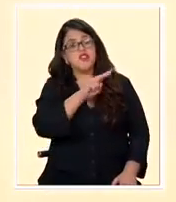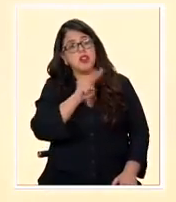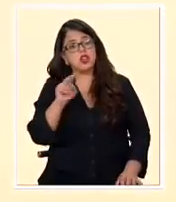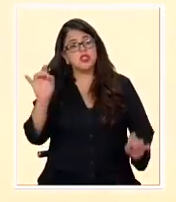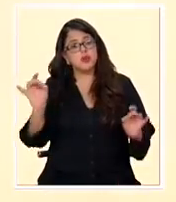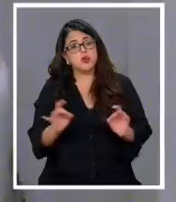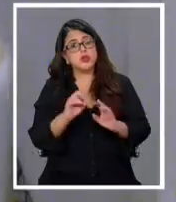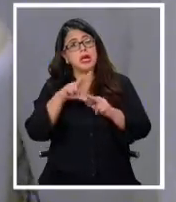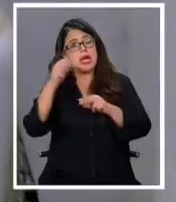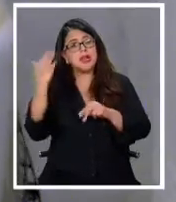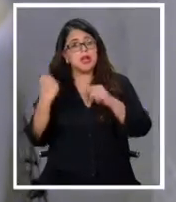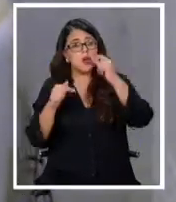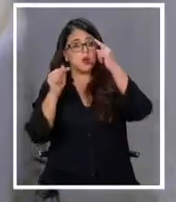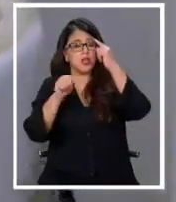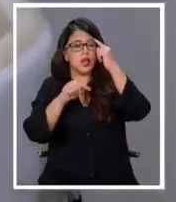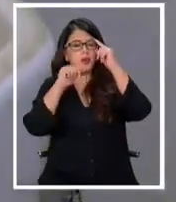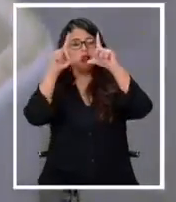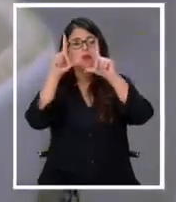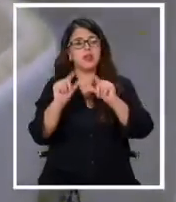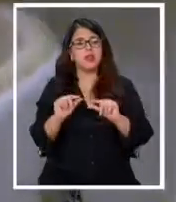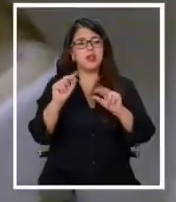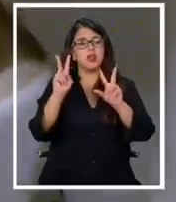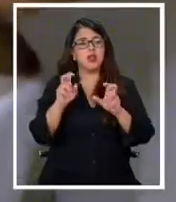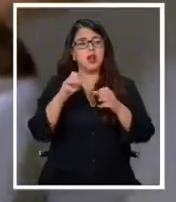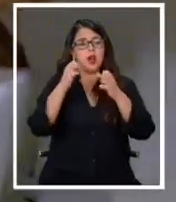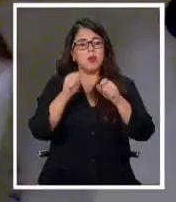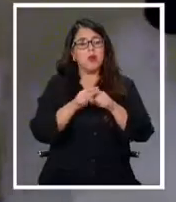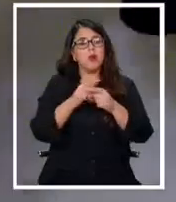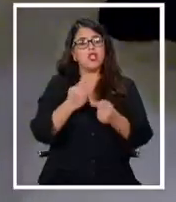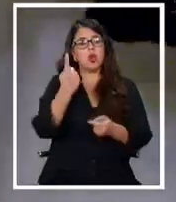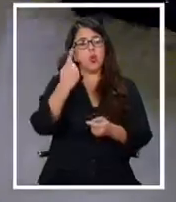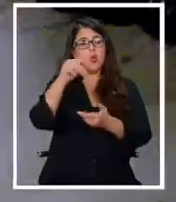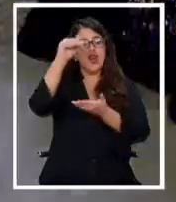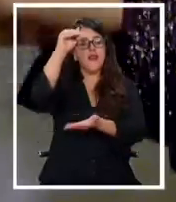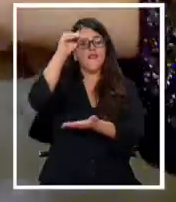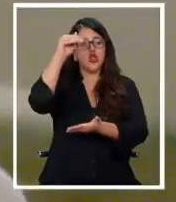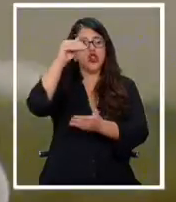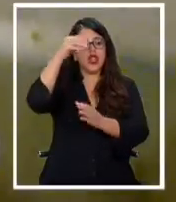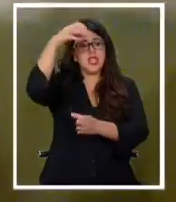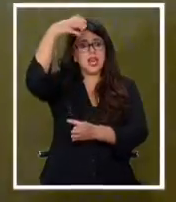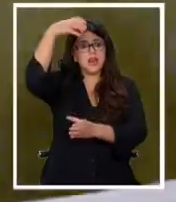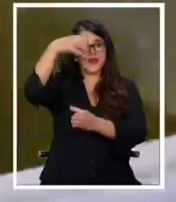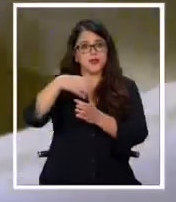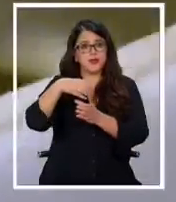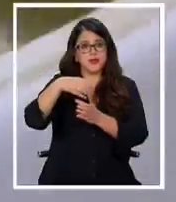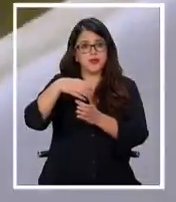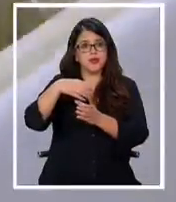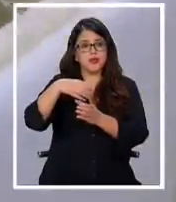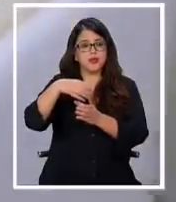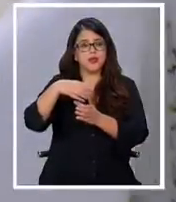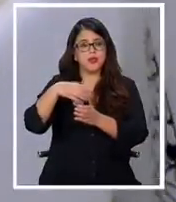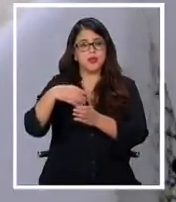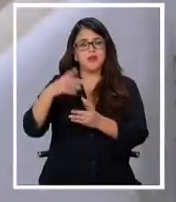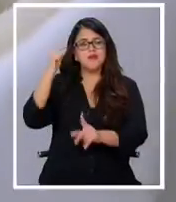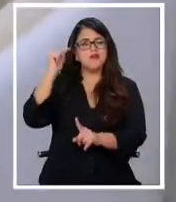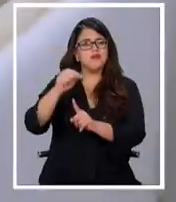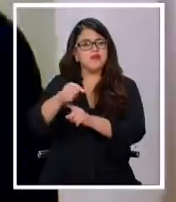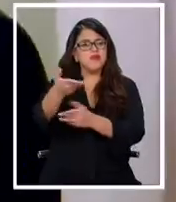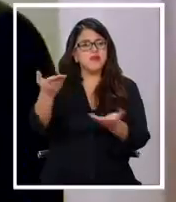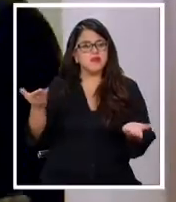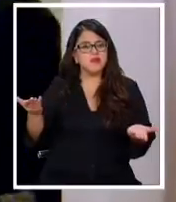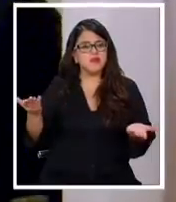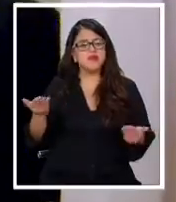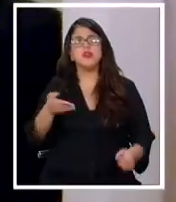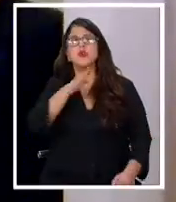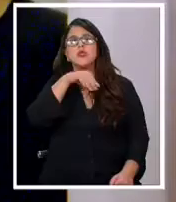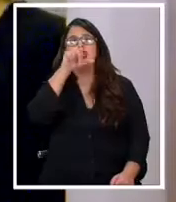trata de uno antiguo. Para minimizar las descargas, se puede introducir una botella dentro del estanque. ¿Cuál es la finalidad de la botella?